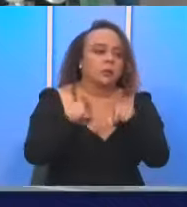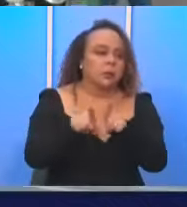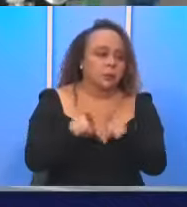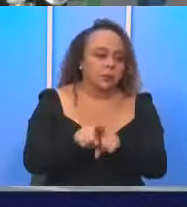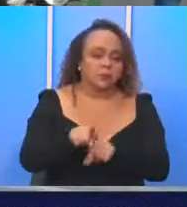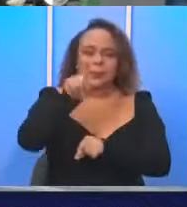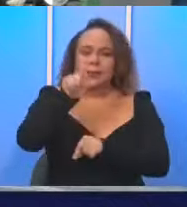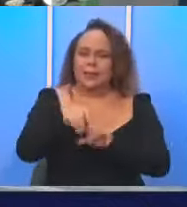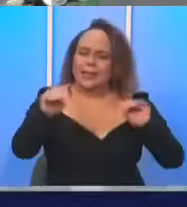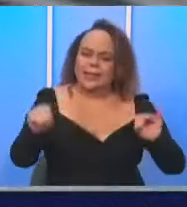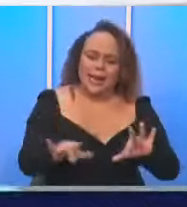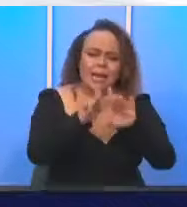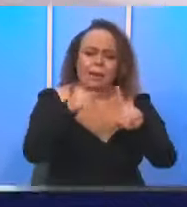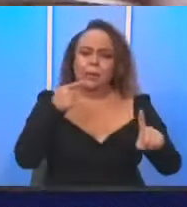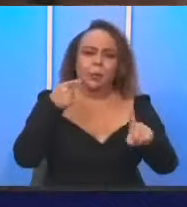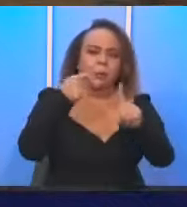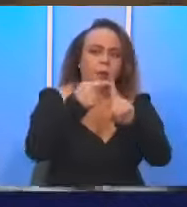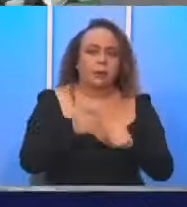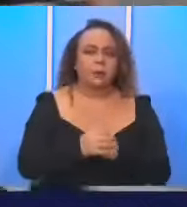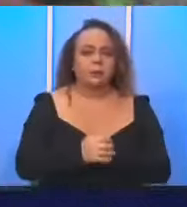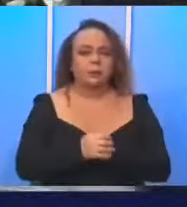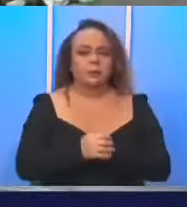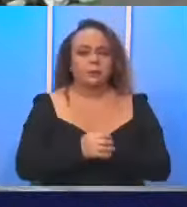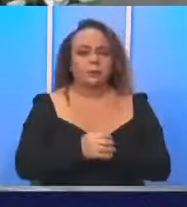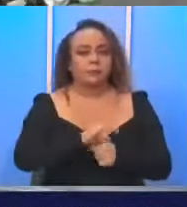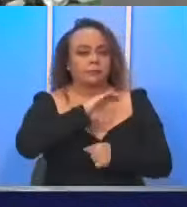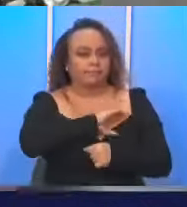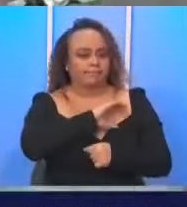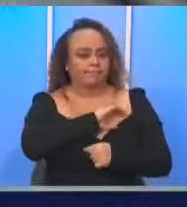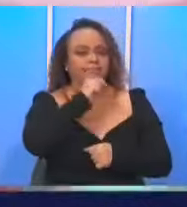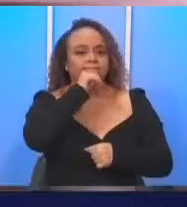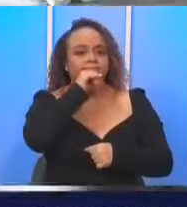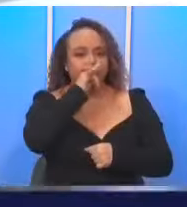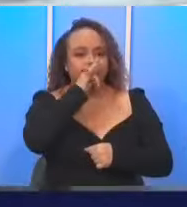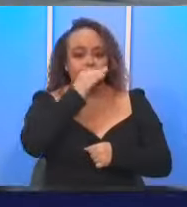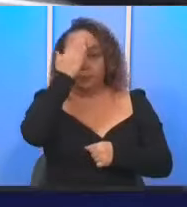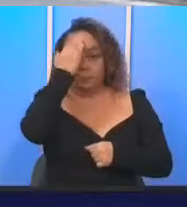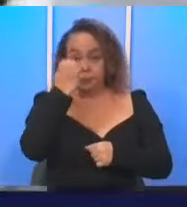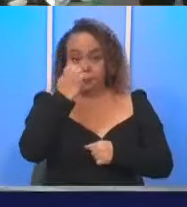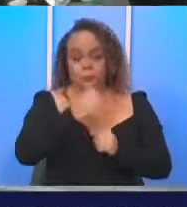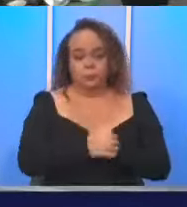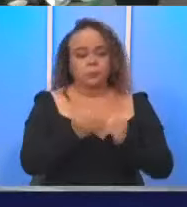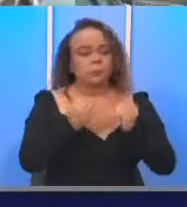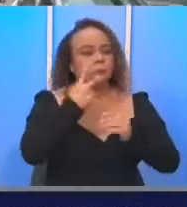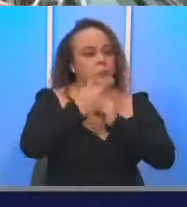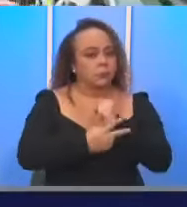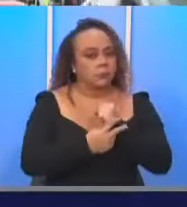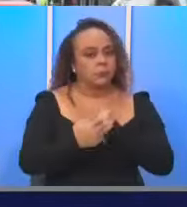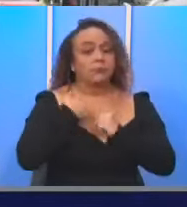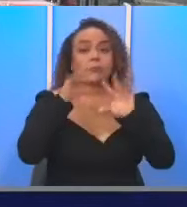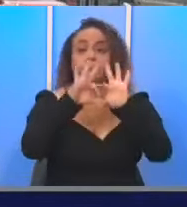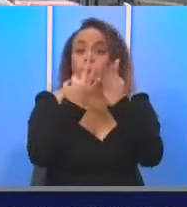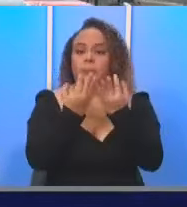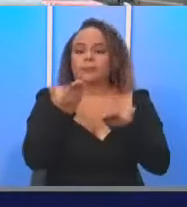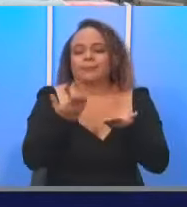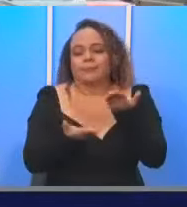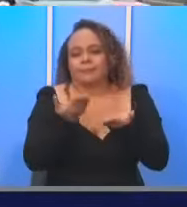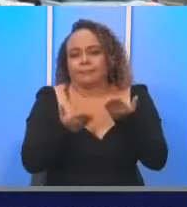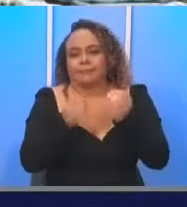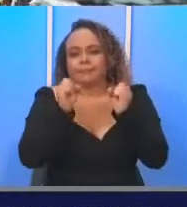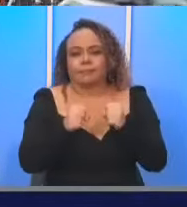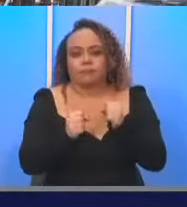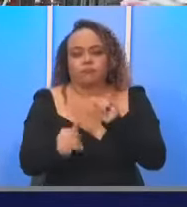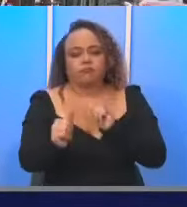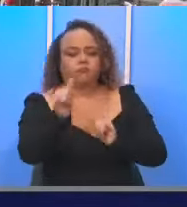debería ser claramente objetivo de la policía de tránsito, puesto que en muchas ocasiones hay familias que tal vez se pueden